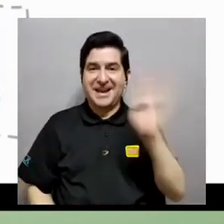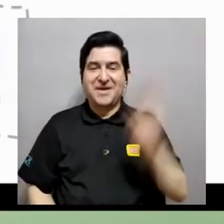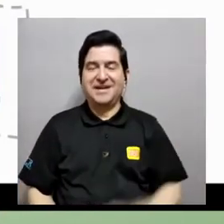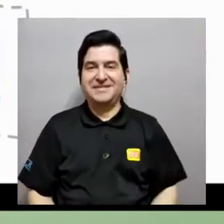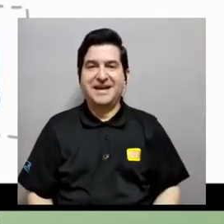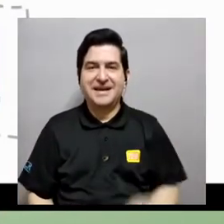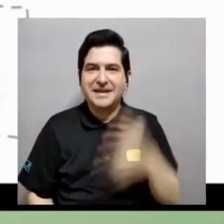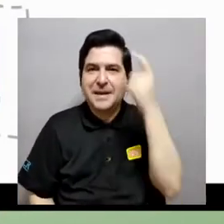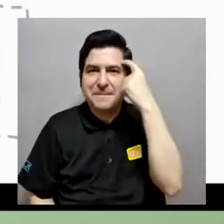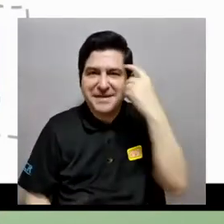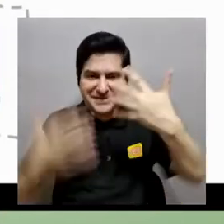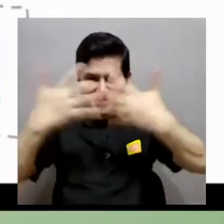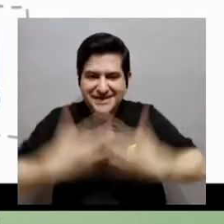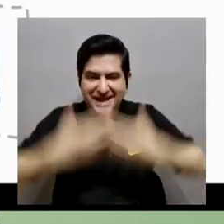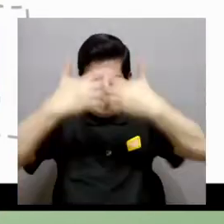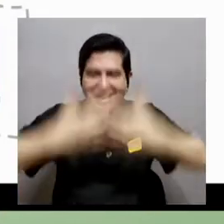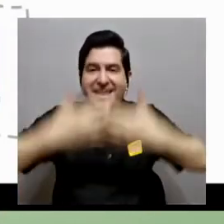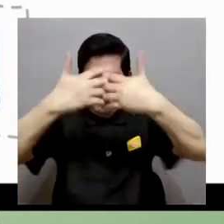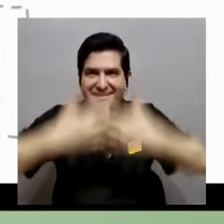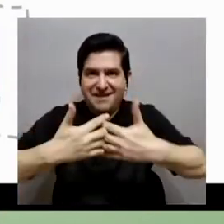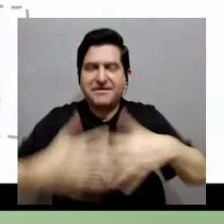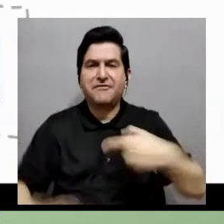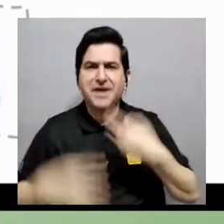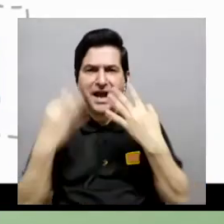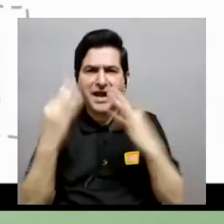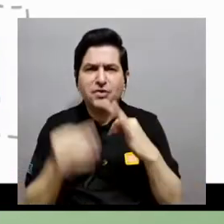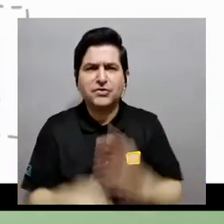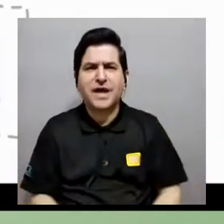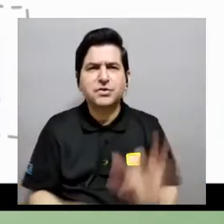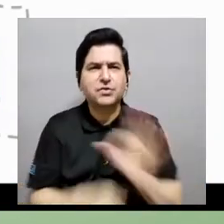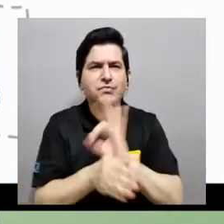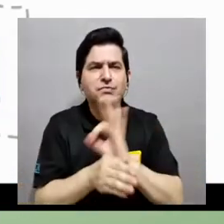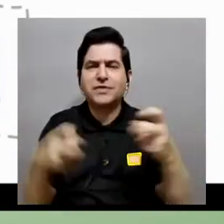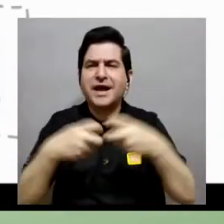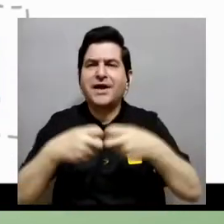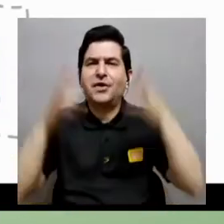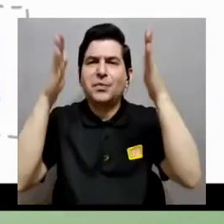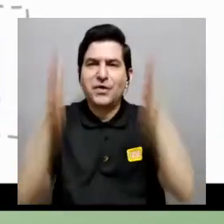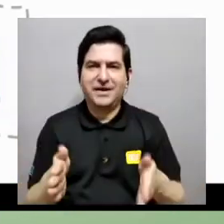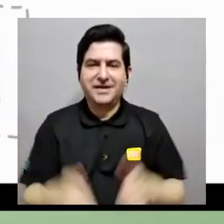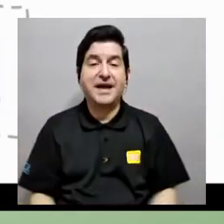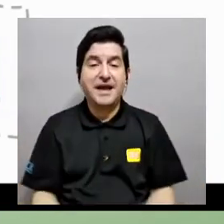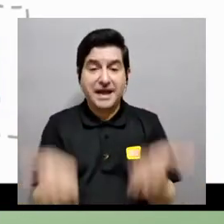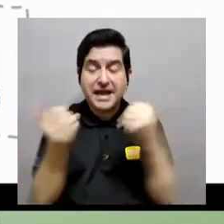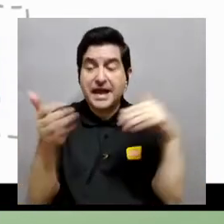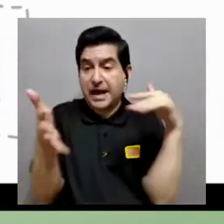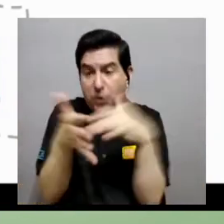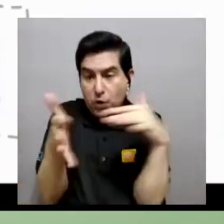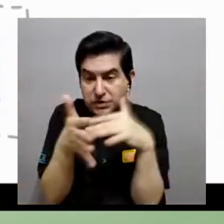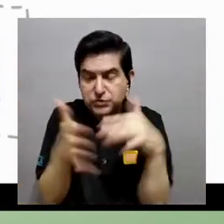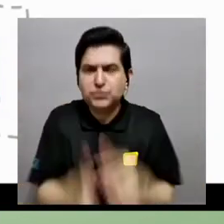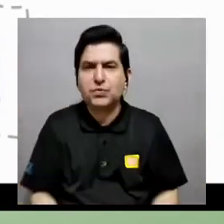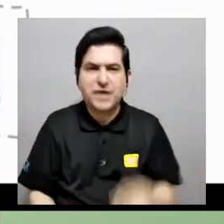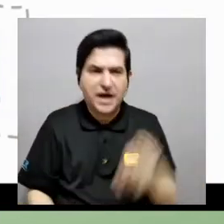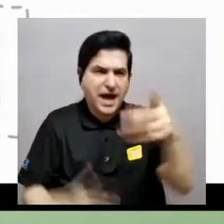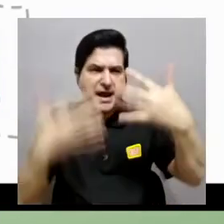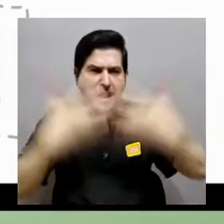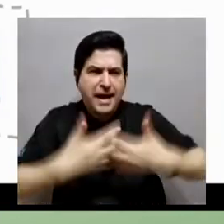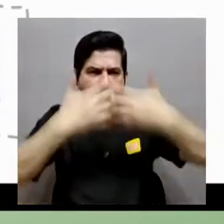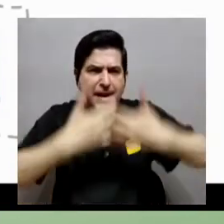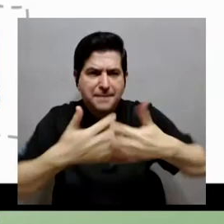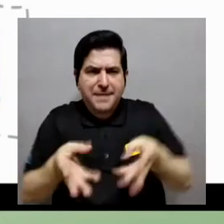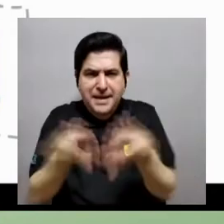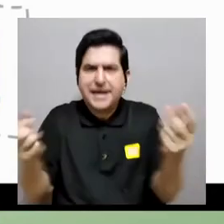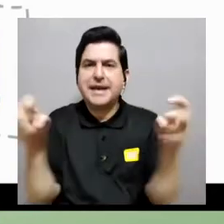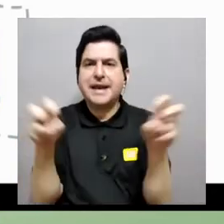ese es el tamaño de la fábrica de la cual yo trato de funcionar como electricista. Y quiero estudiar el generador eléctrico